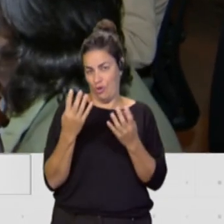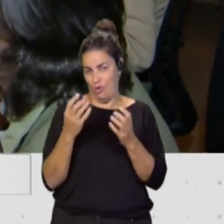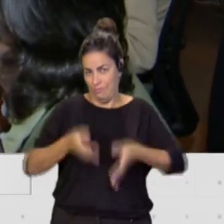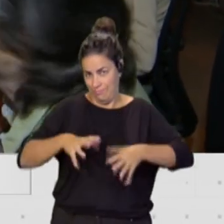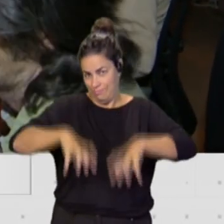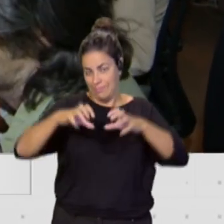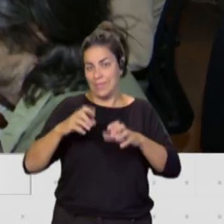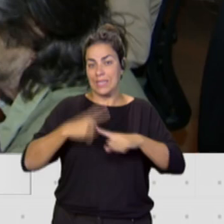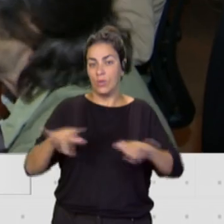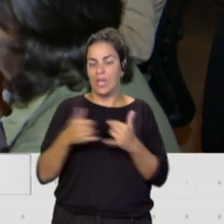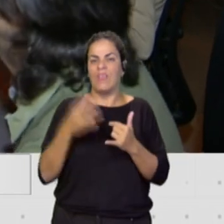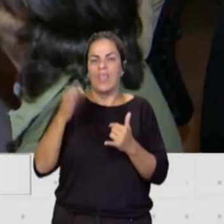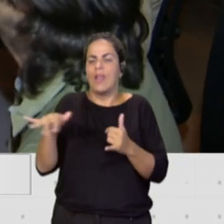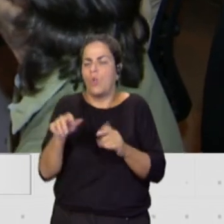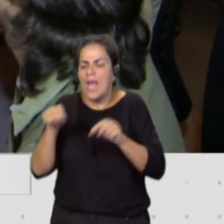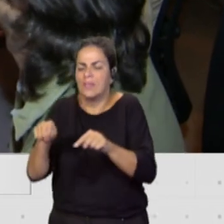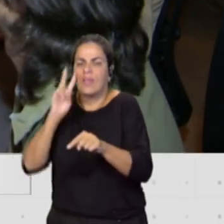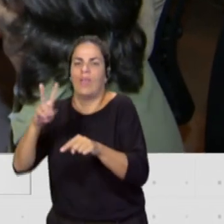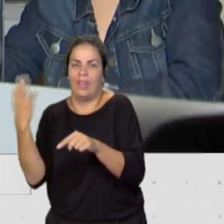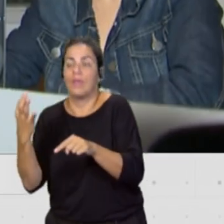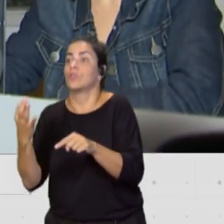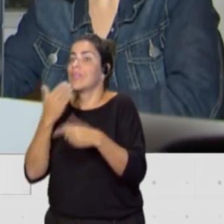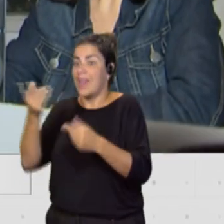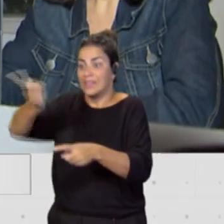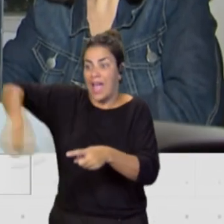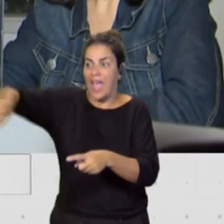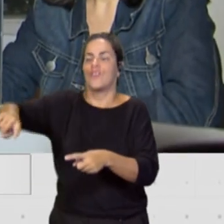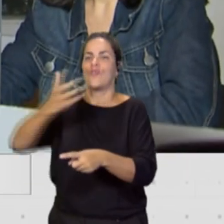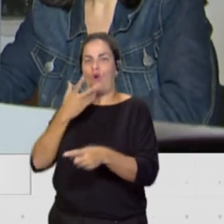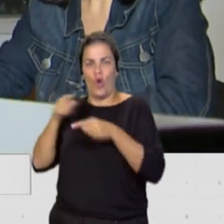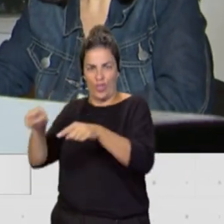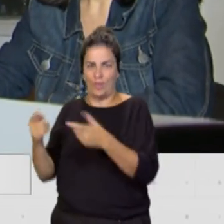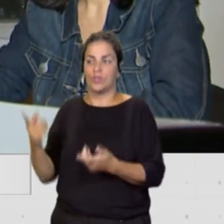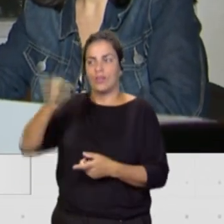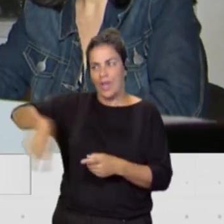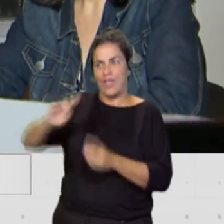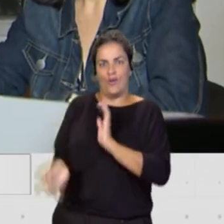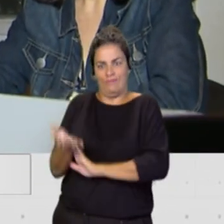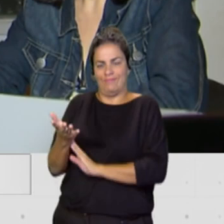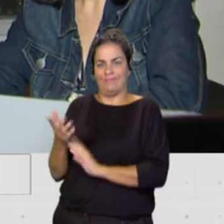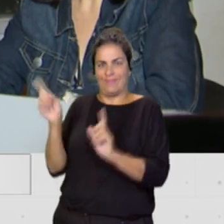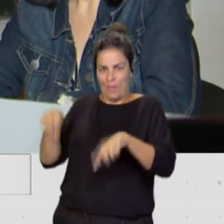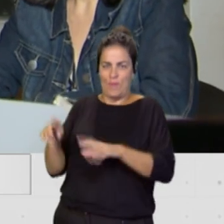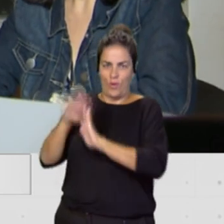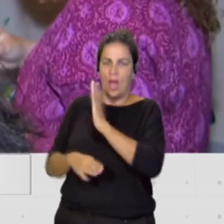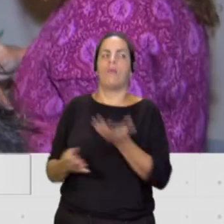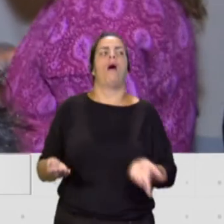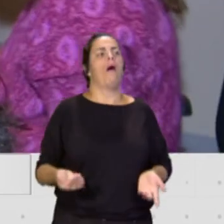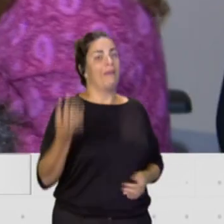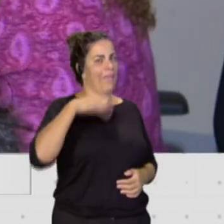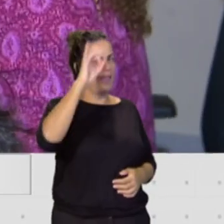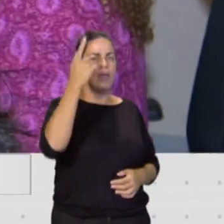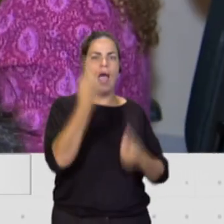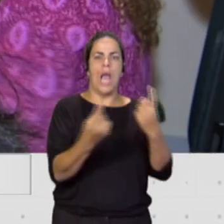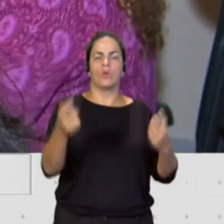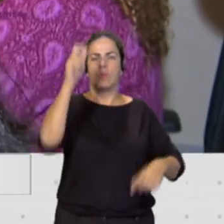el rincón. Entonces, los vamos a conocer gracias a ellos. Ellos hacen esta tele también. Bueno, pues ya estamos dando ideas. Igual algunos ya se están viendo reflejados en alguna